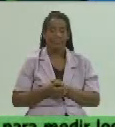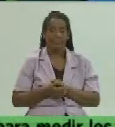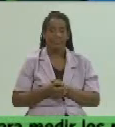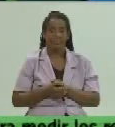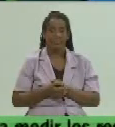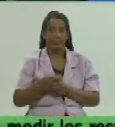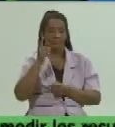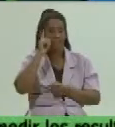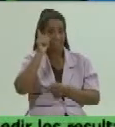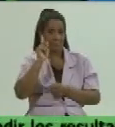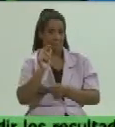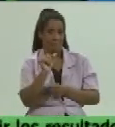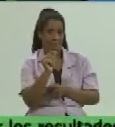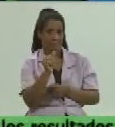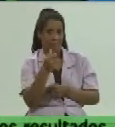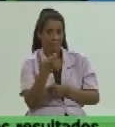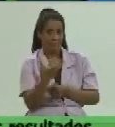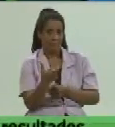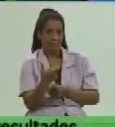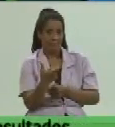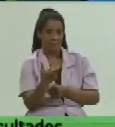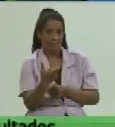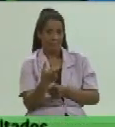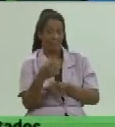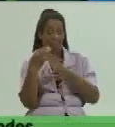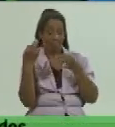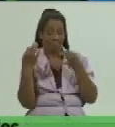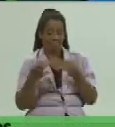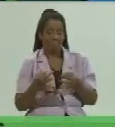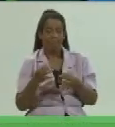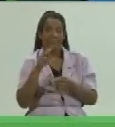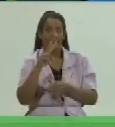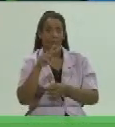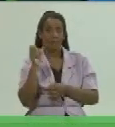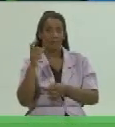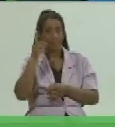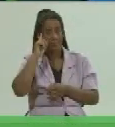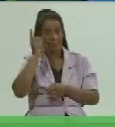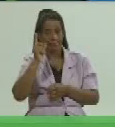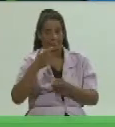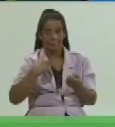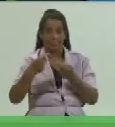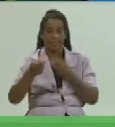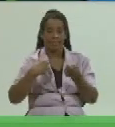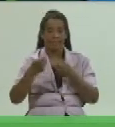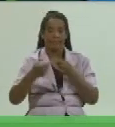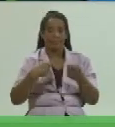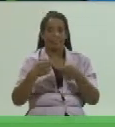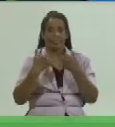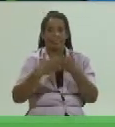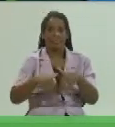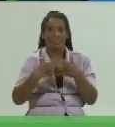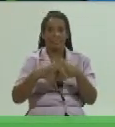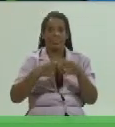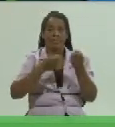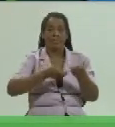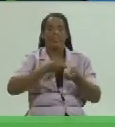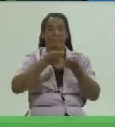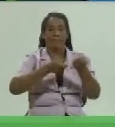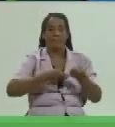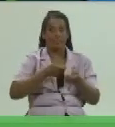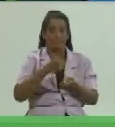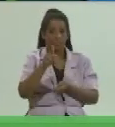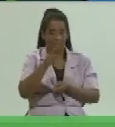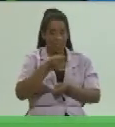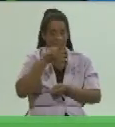que acompañará la materialización de la nueva política de comercialización de productos agropecuarios que muy bien explicaba